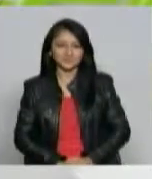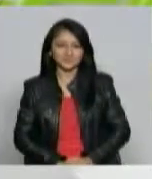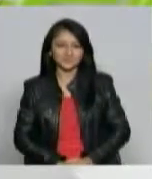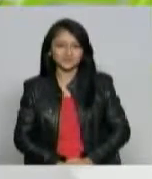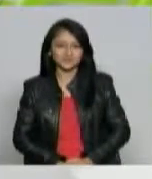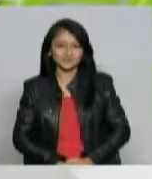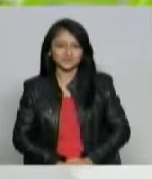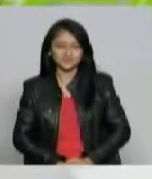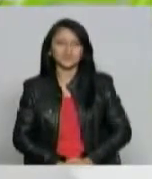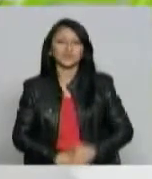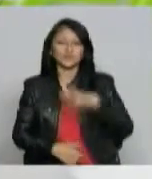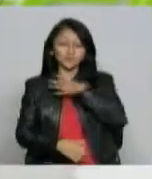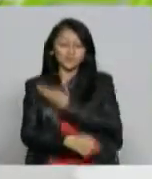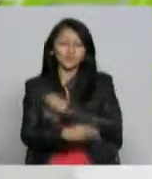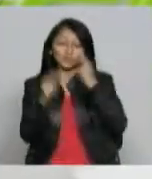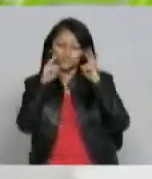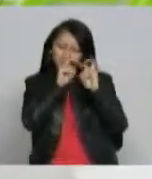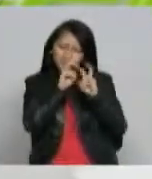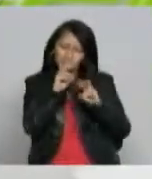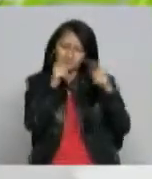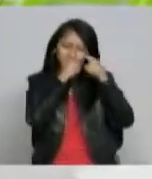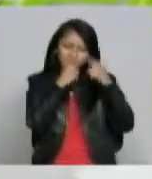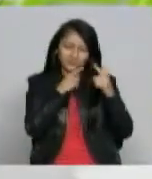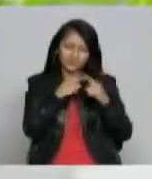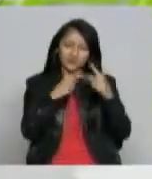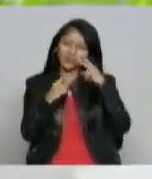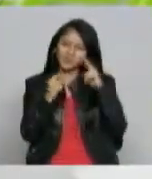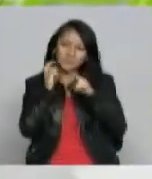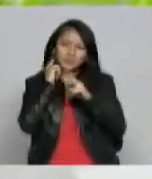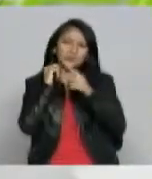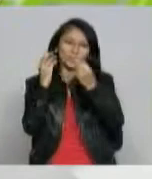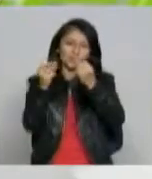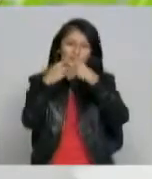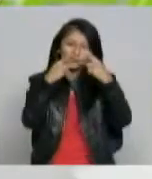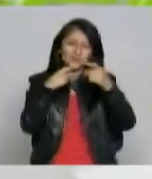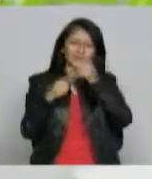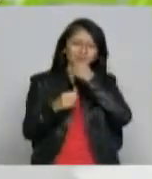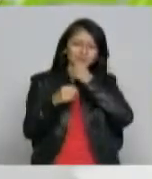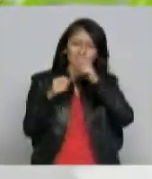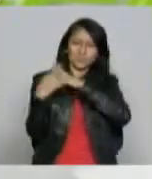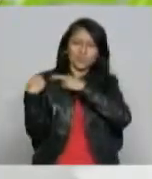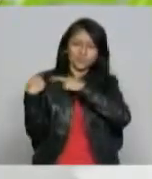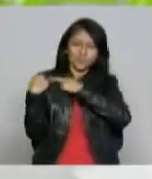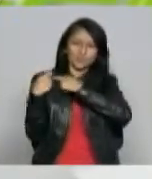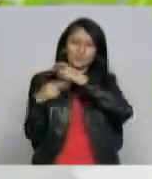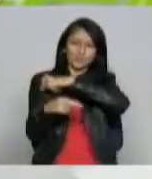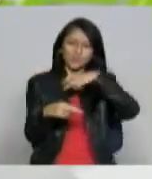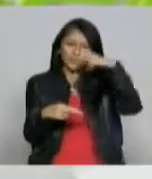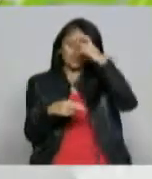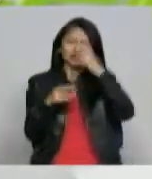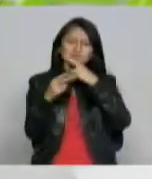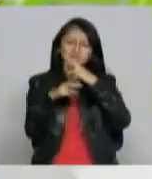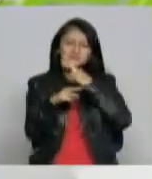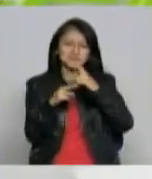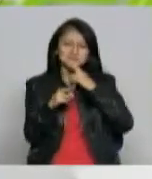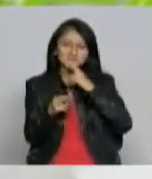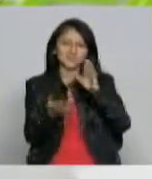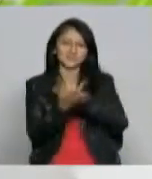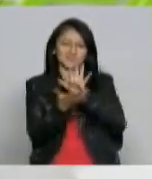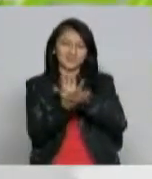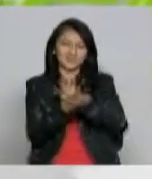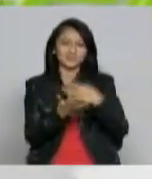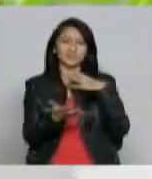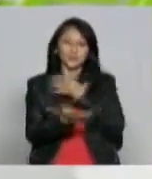en nuestros análisis pedagógicos han pasado diferentes profesionales de la comunicación encargados de darnos respuesta a sus inquietudes